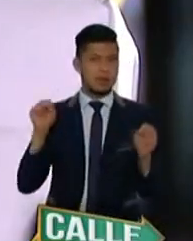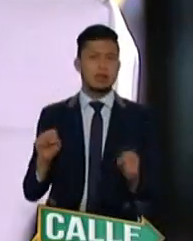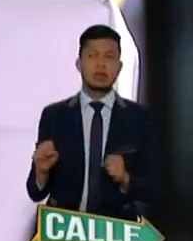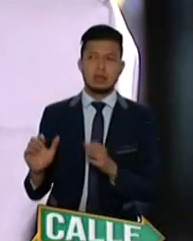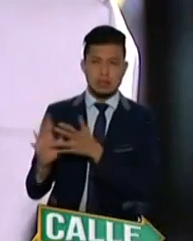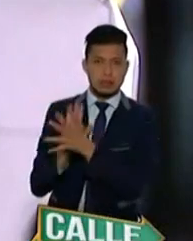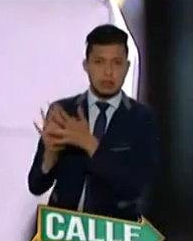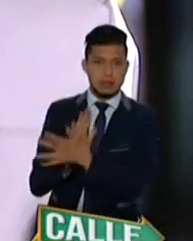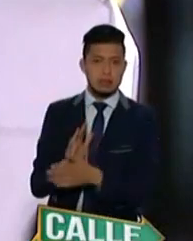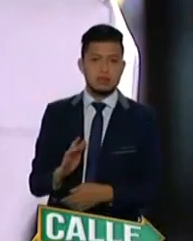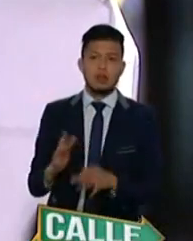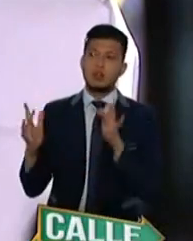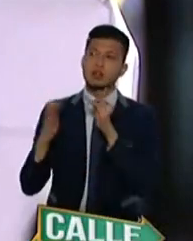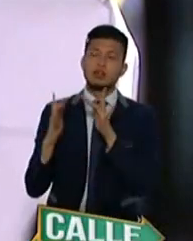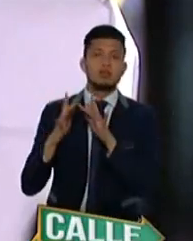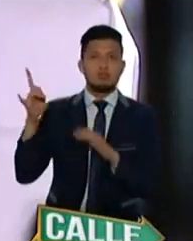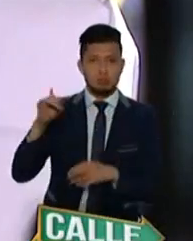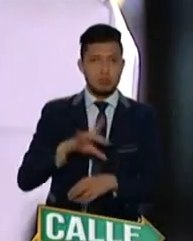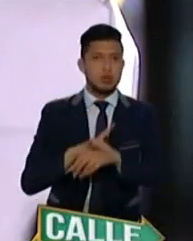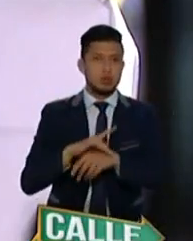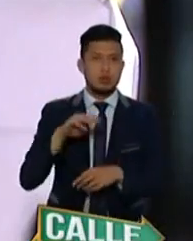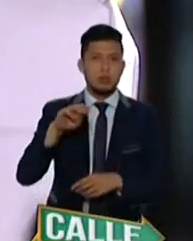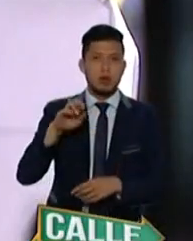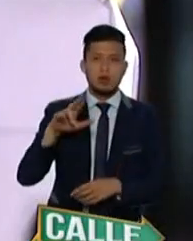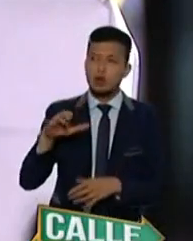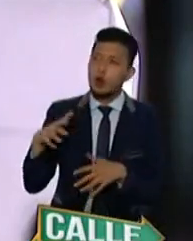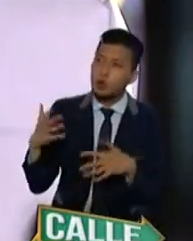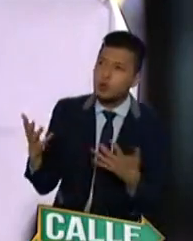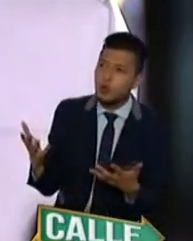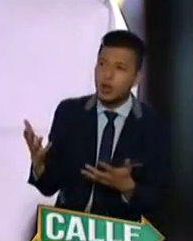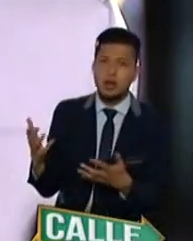Doctor Mauricio, ¿me escuchas? ¿Cómo nos fue en la primera jornada de vacunación?